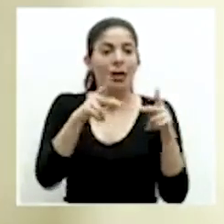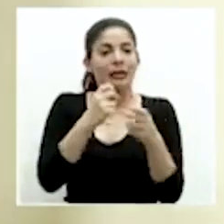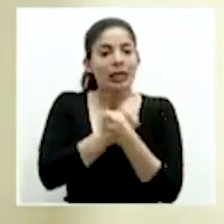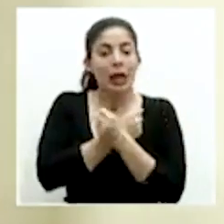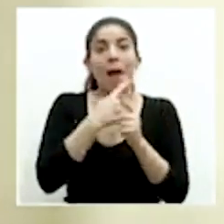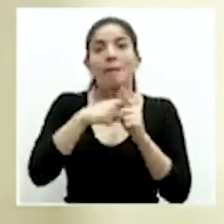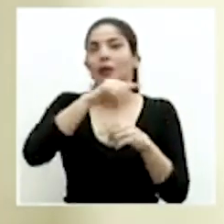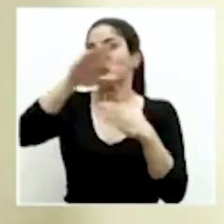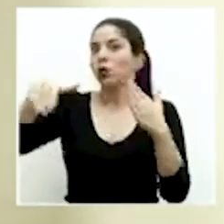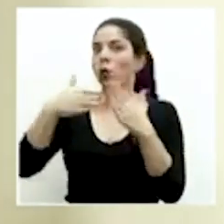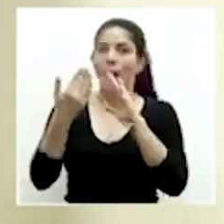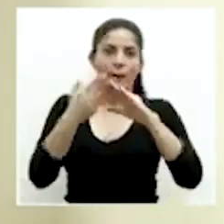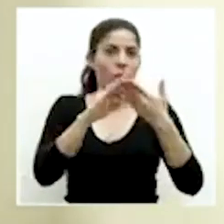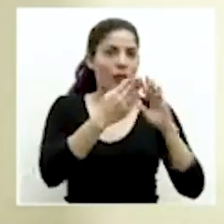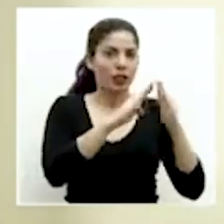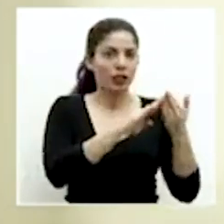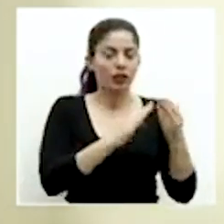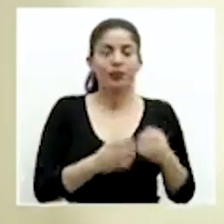y con el resto de la población.